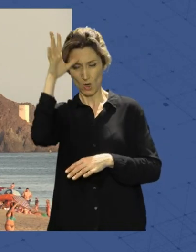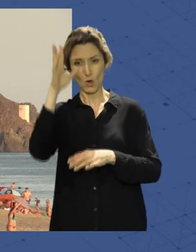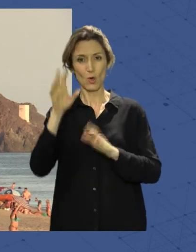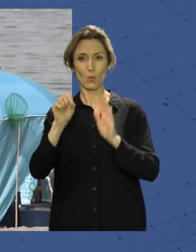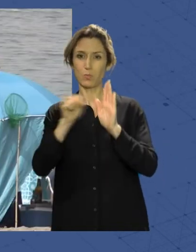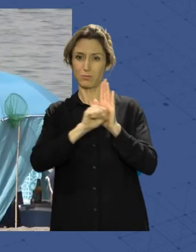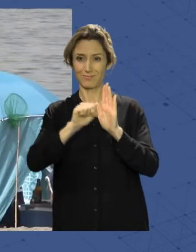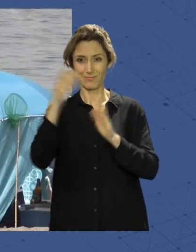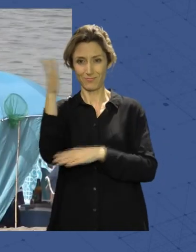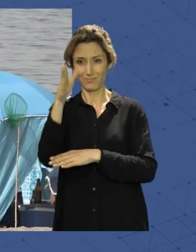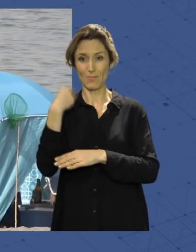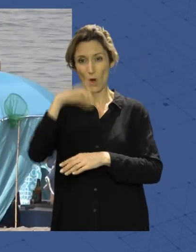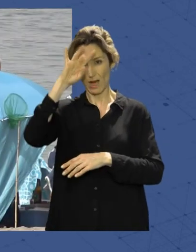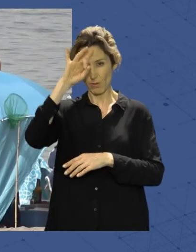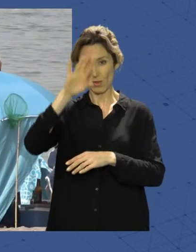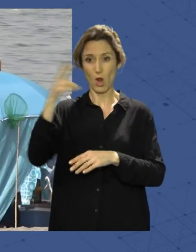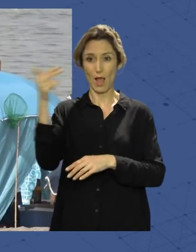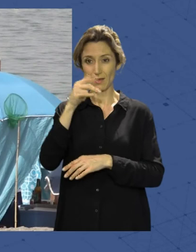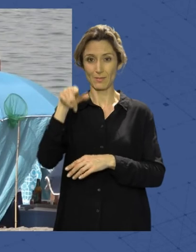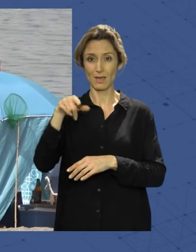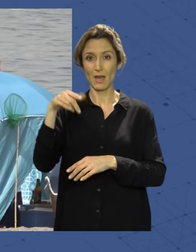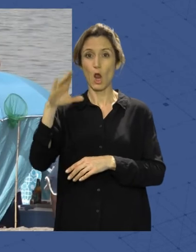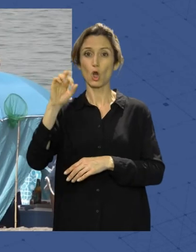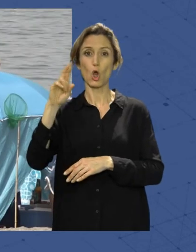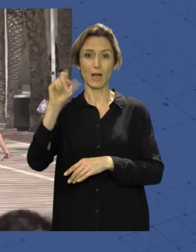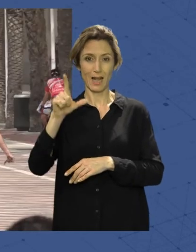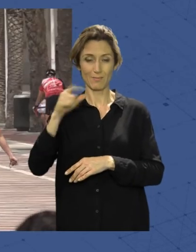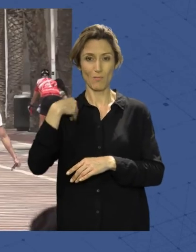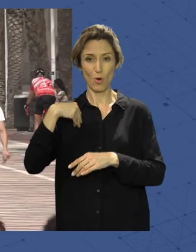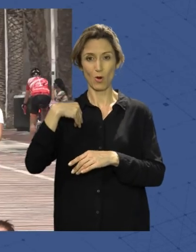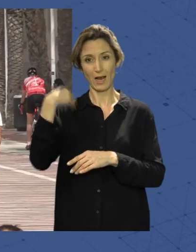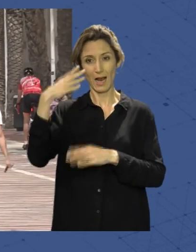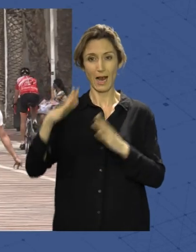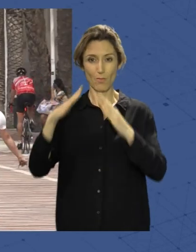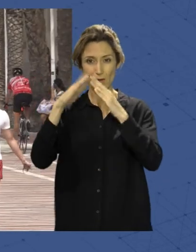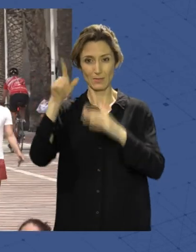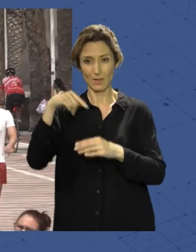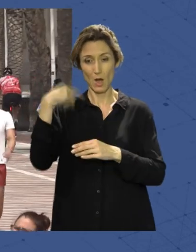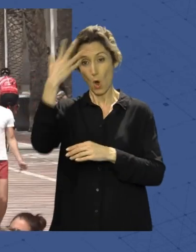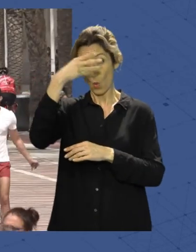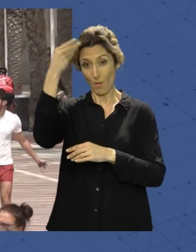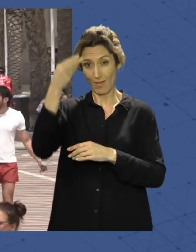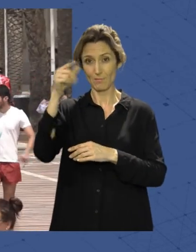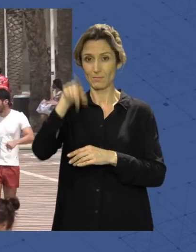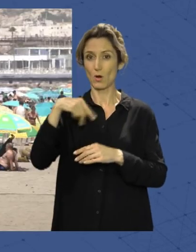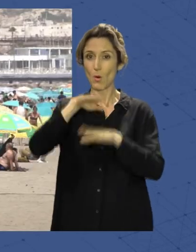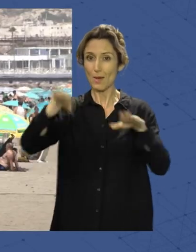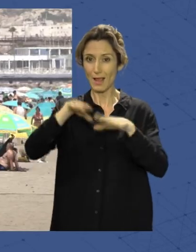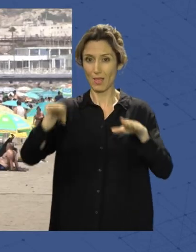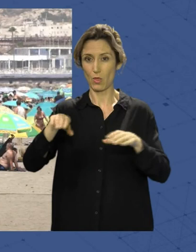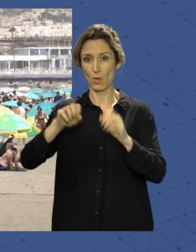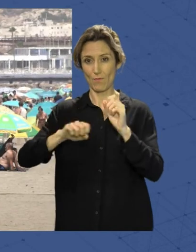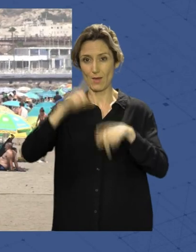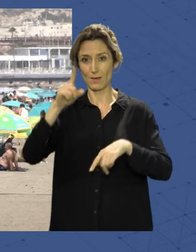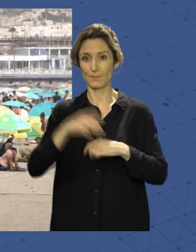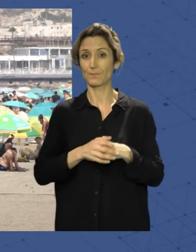Carboncillo en Adra el Corral en Carboneras Villaricos y Pozos del Esparto en Cueva de la Almanzora y el Playazo de Vera la